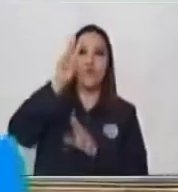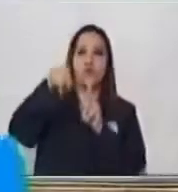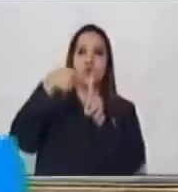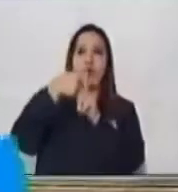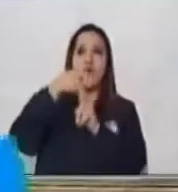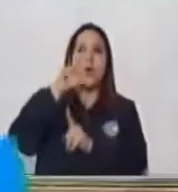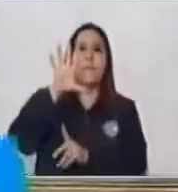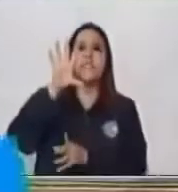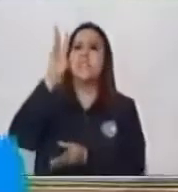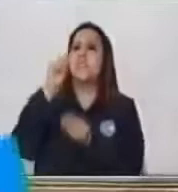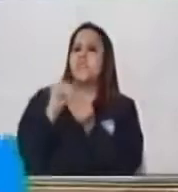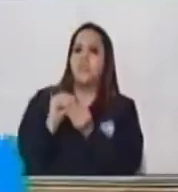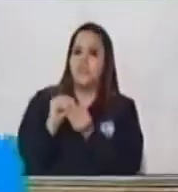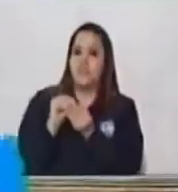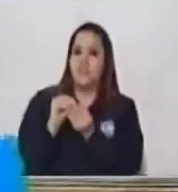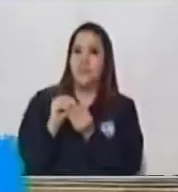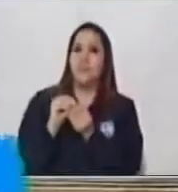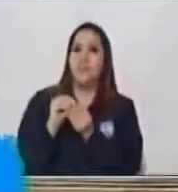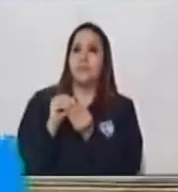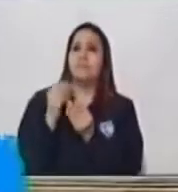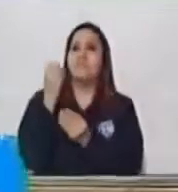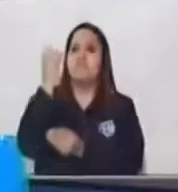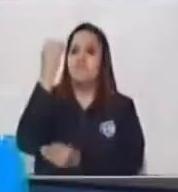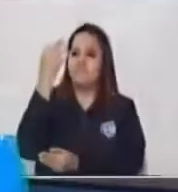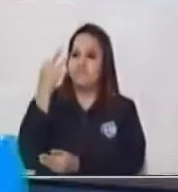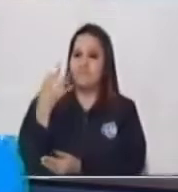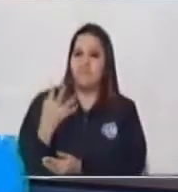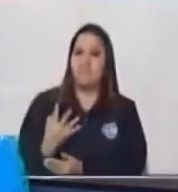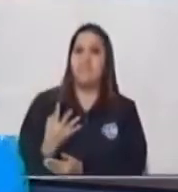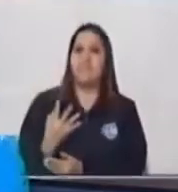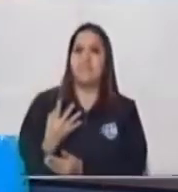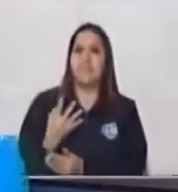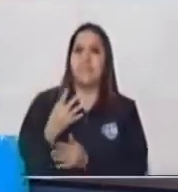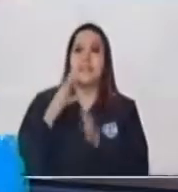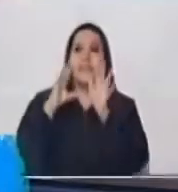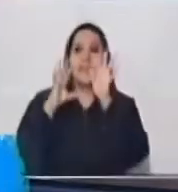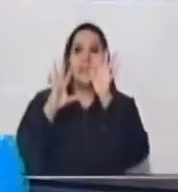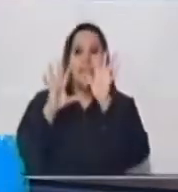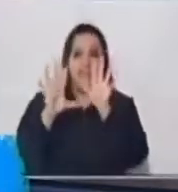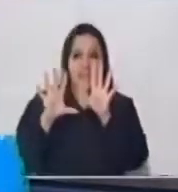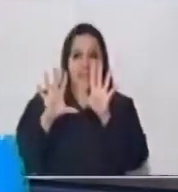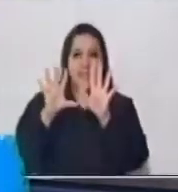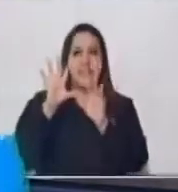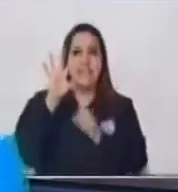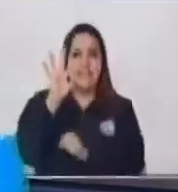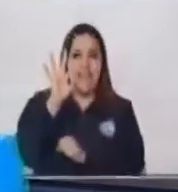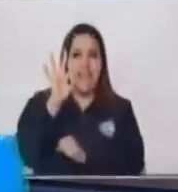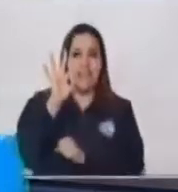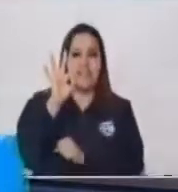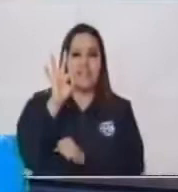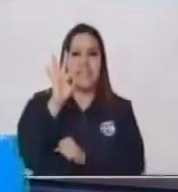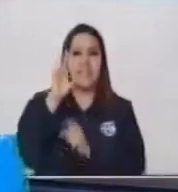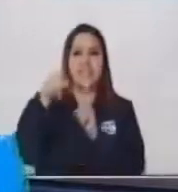¿Cuánto es? 8 9 10 11 12 13 13 más 3